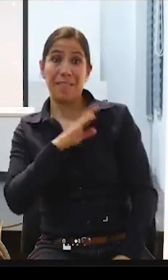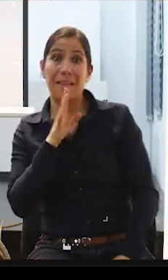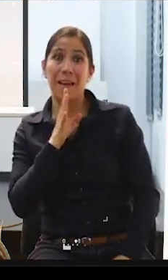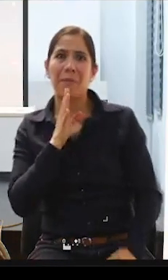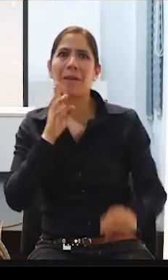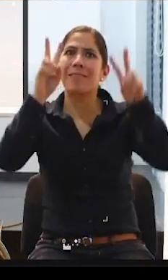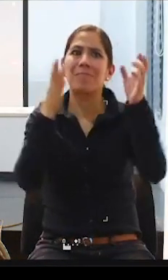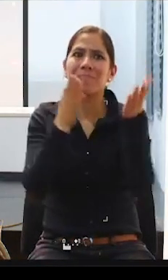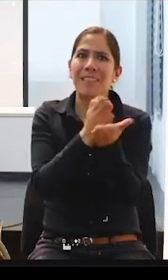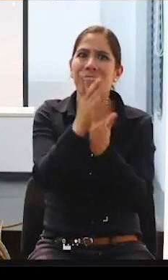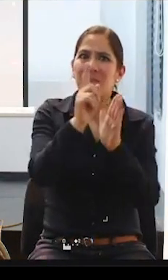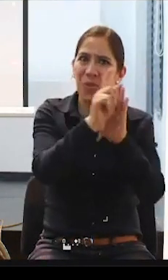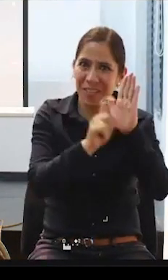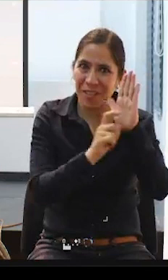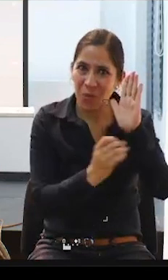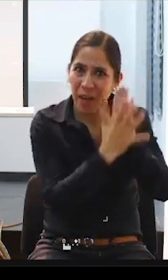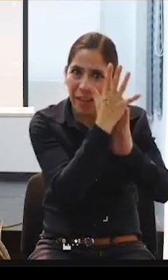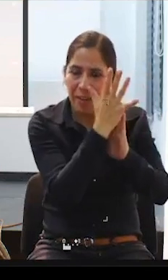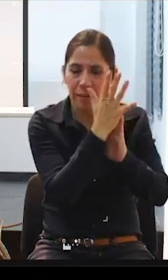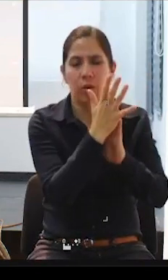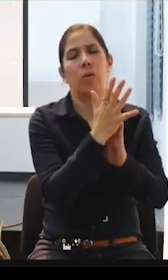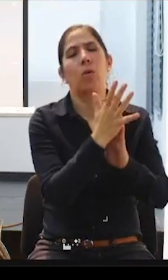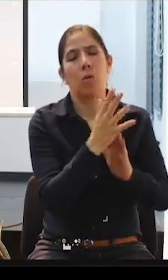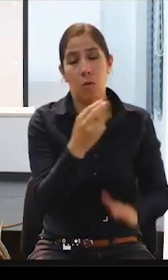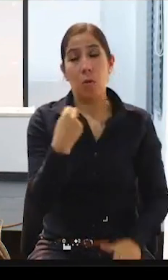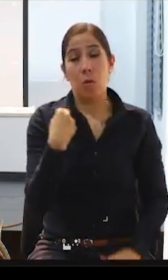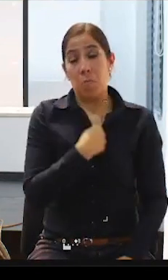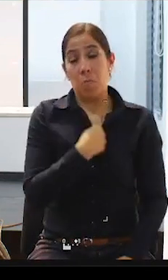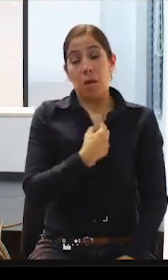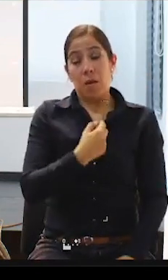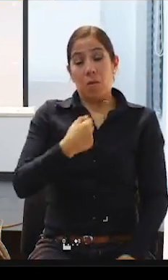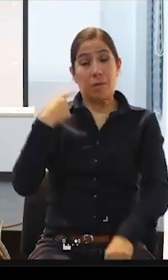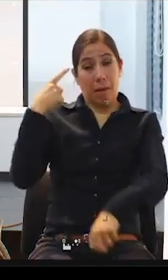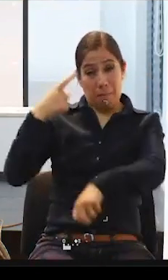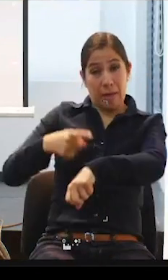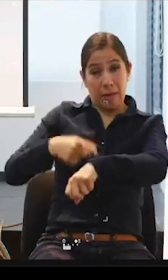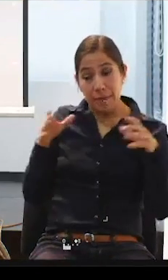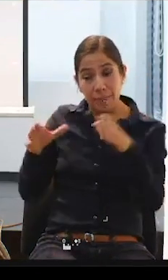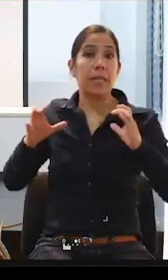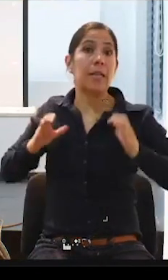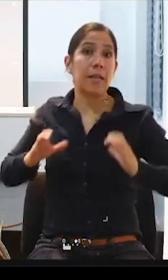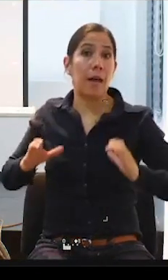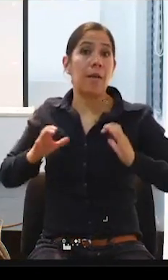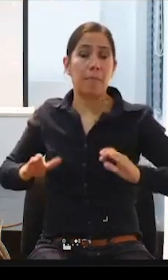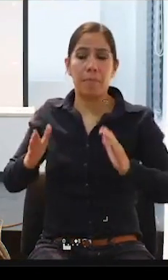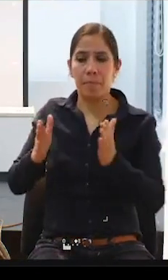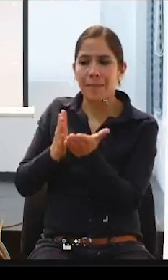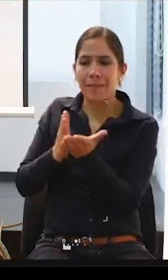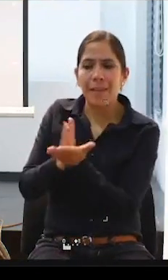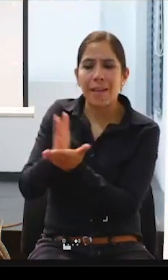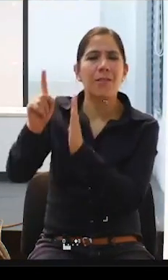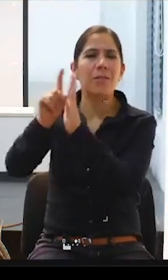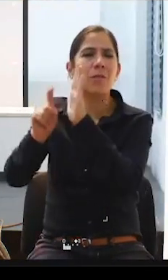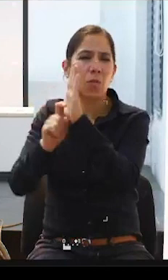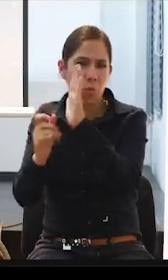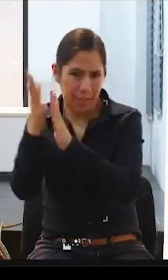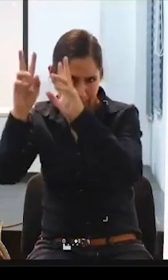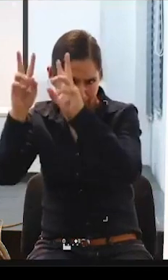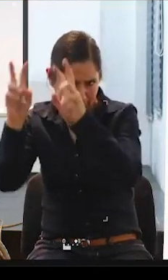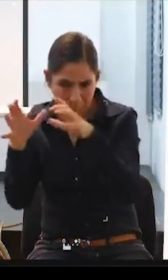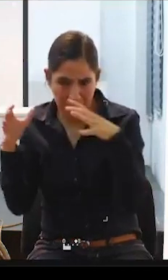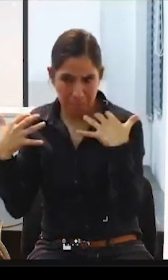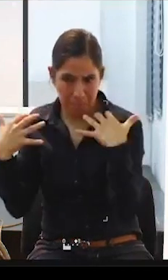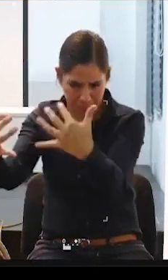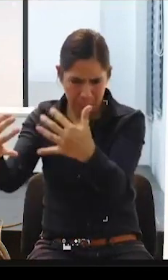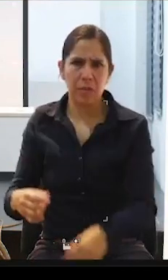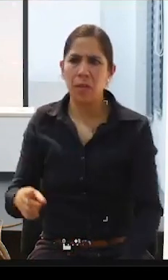capacitación sobre sexualidad, precisamente personas en situación de discapacidad, una madre de familia me